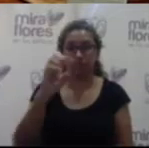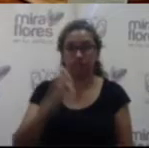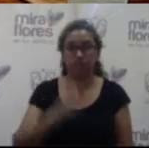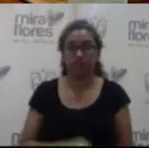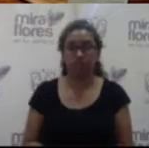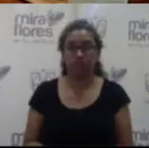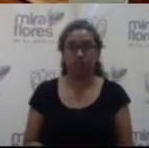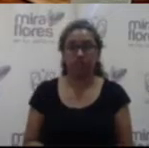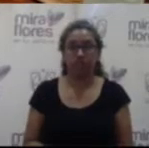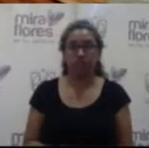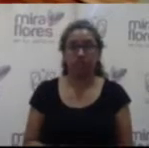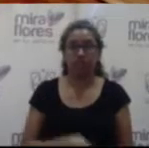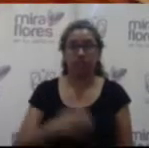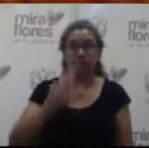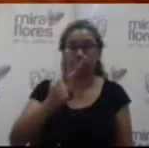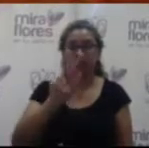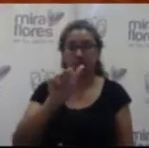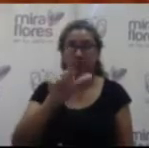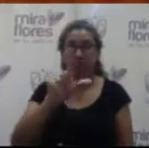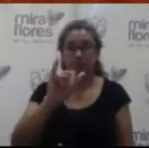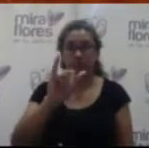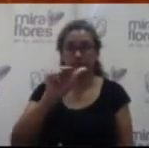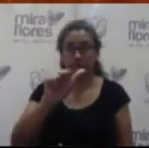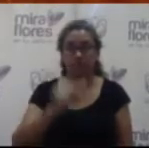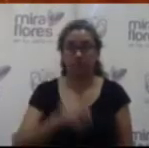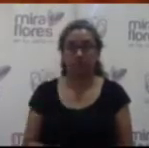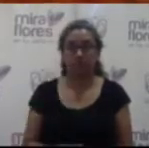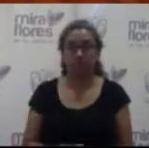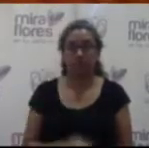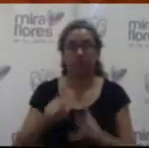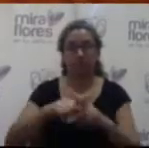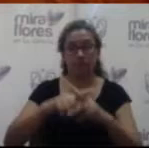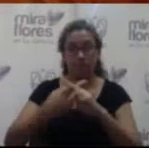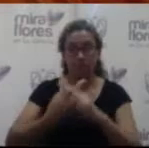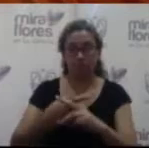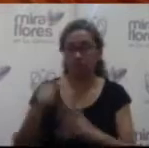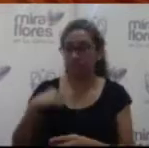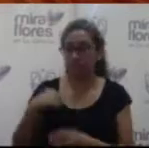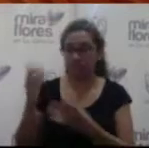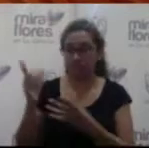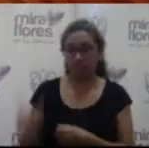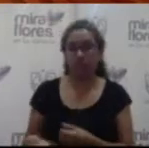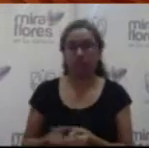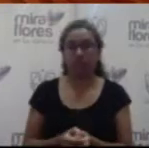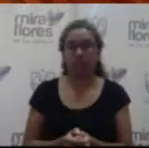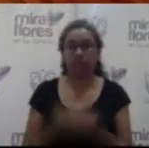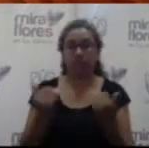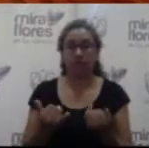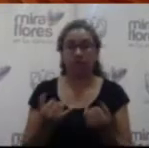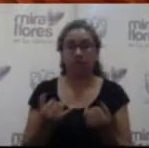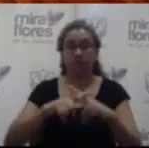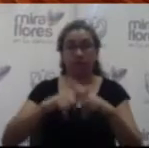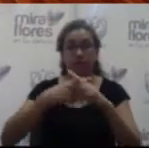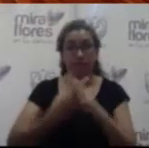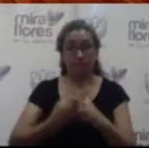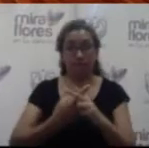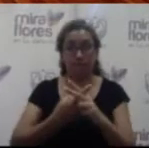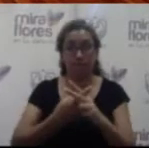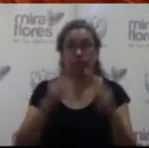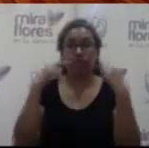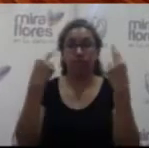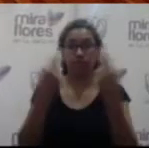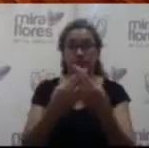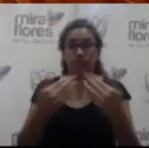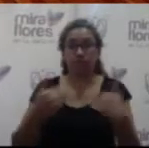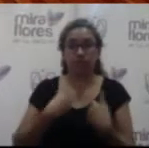Riego. Señora Vali Abrac Pastor. Ay, cuero, señor alcalde. Con el cuero en reglamentario damos por instalada la sesión